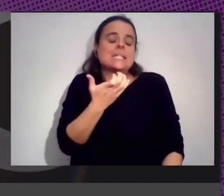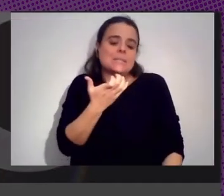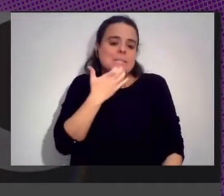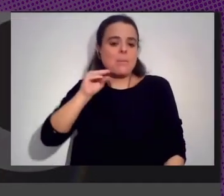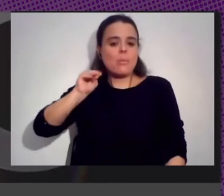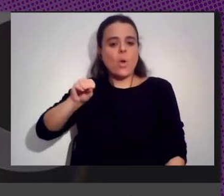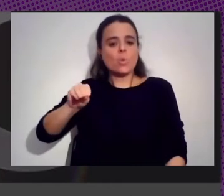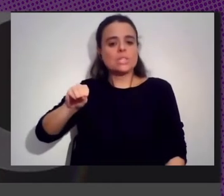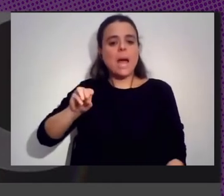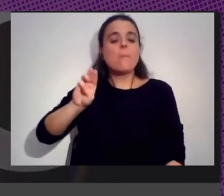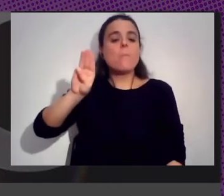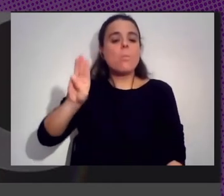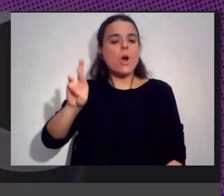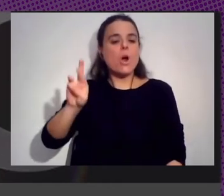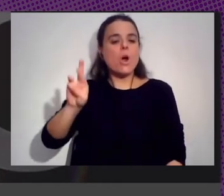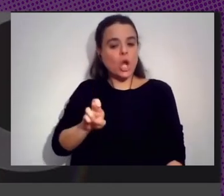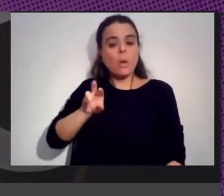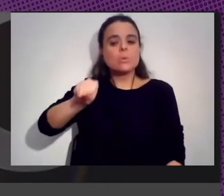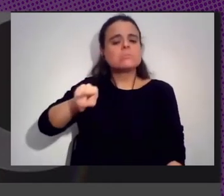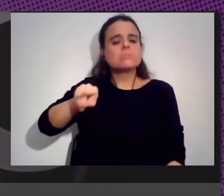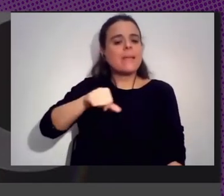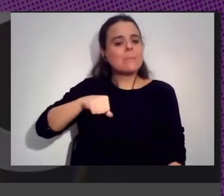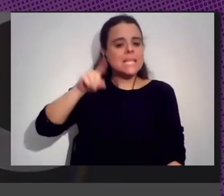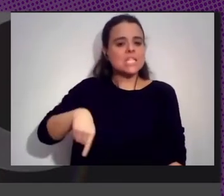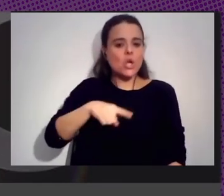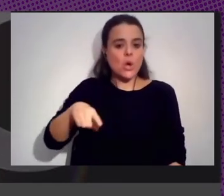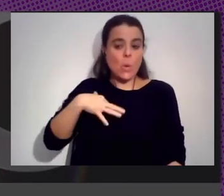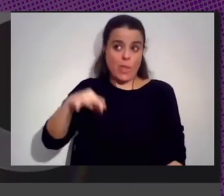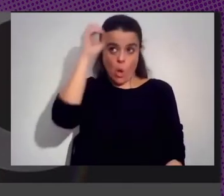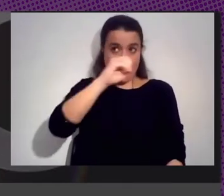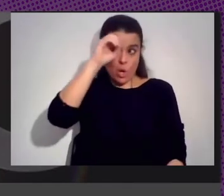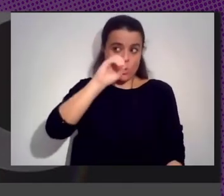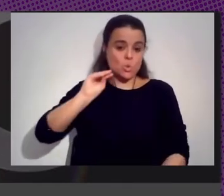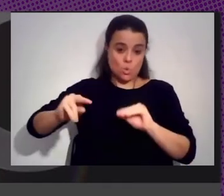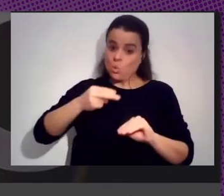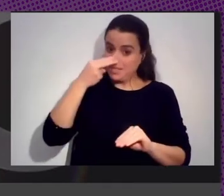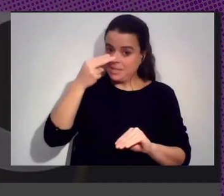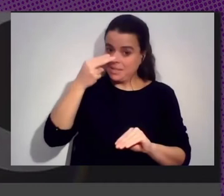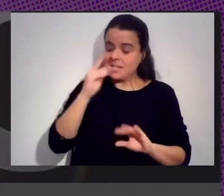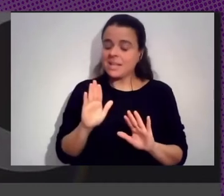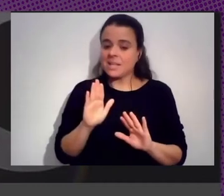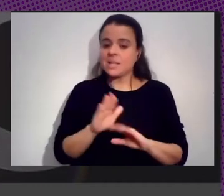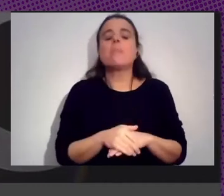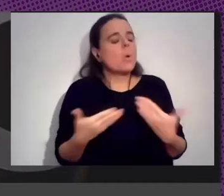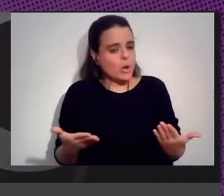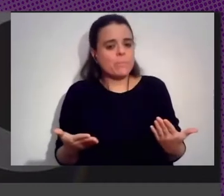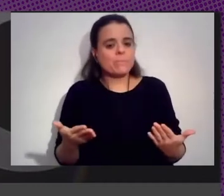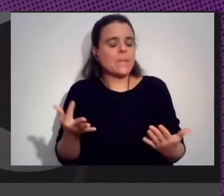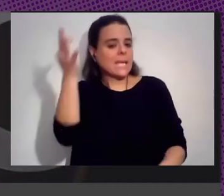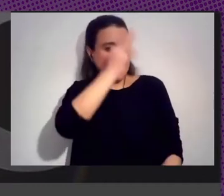Rico Si son Independientes Pueden Tener Opiniones Muy Interesantes Pero Esencialmente Ya No Hay Más Colonias